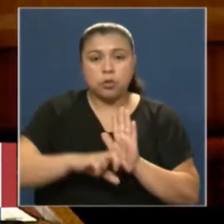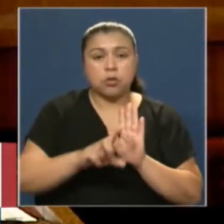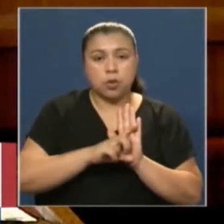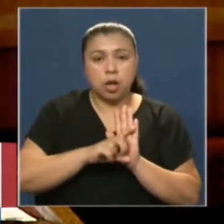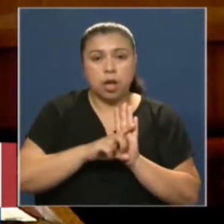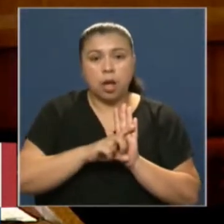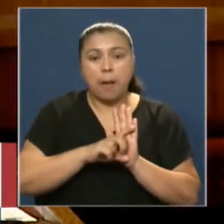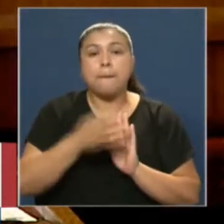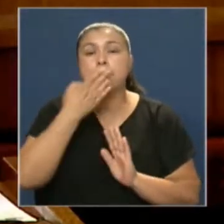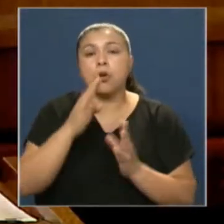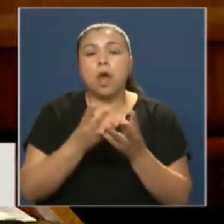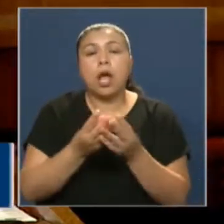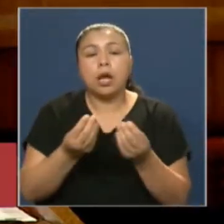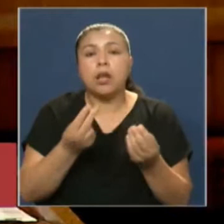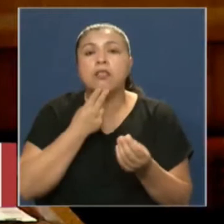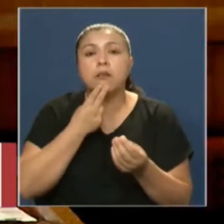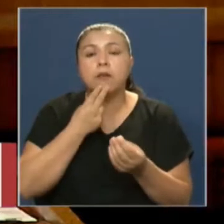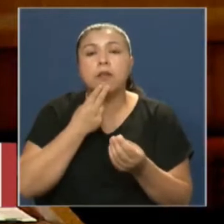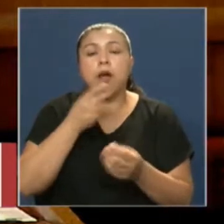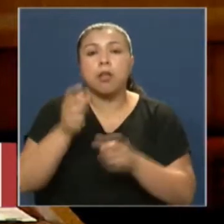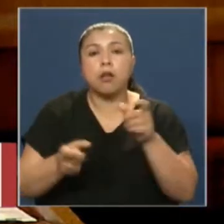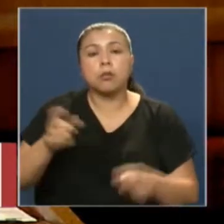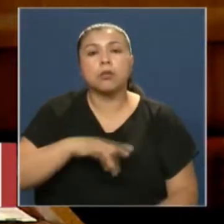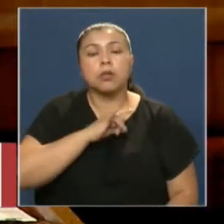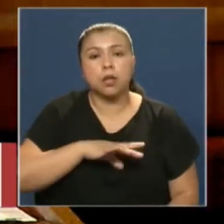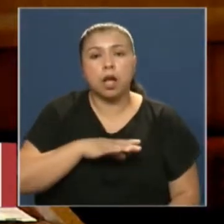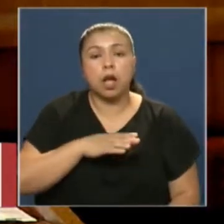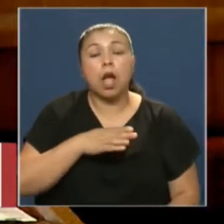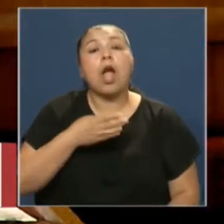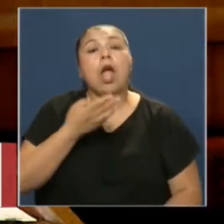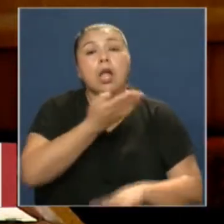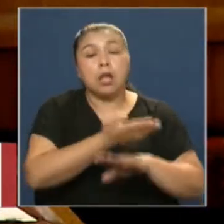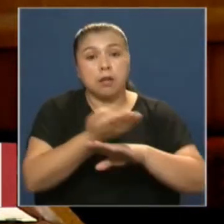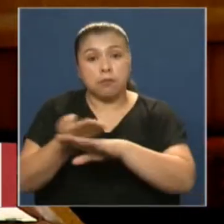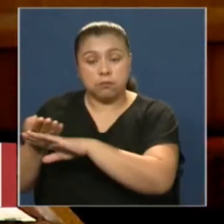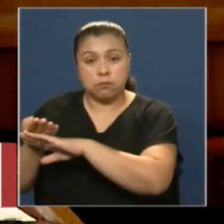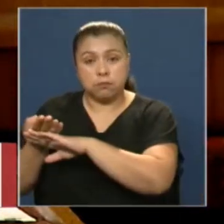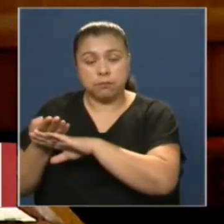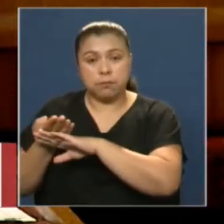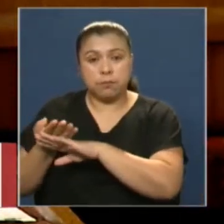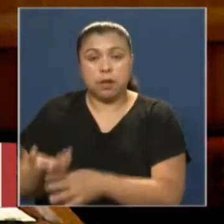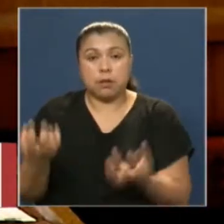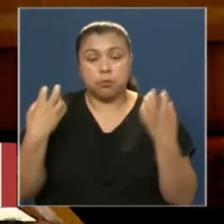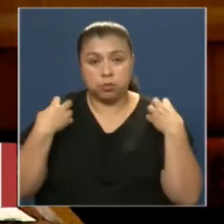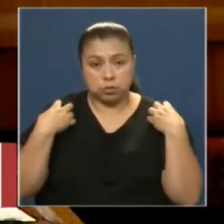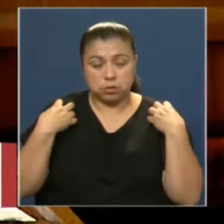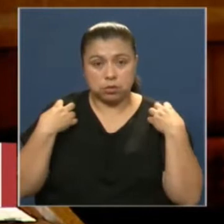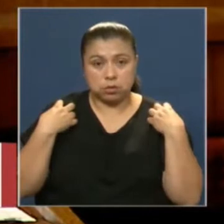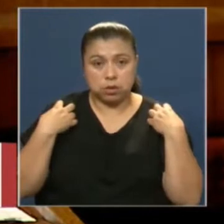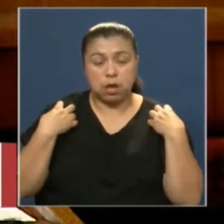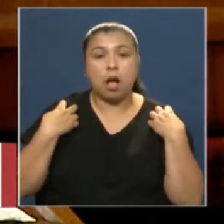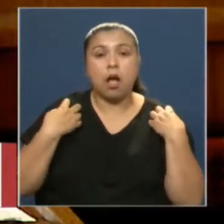a mejorar la calidad de vida de nuestros compatriotas y a acceder a la demanda social de la cual nos hemos hecho cargo los desmanes,